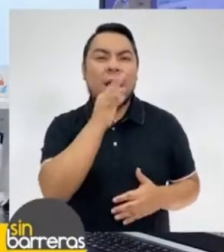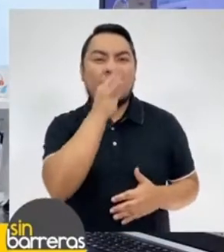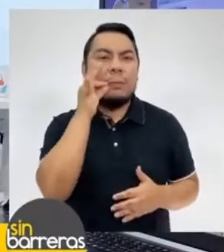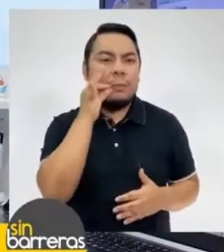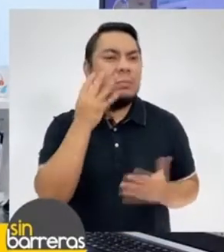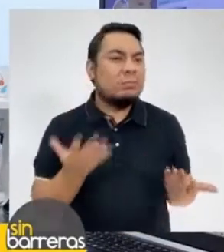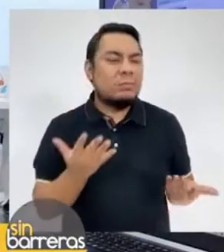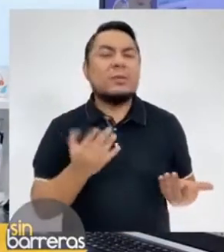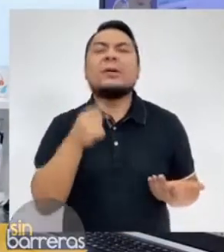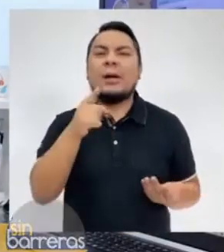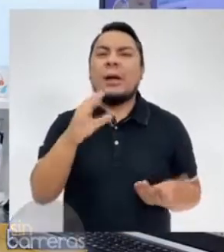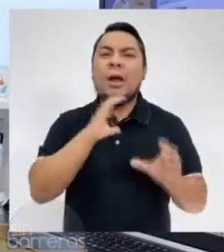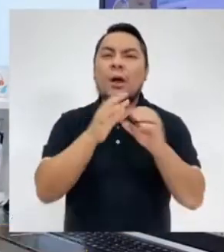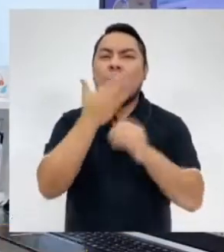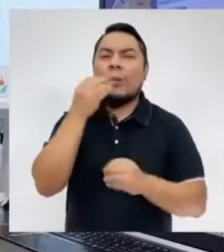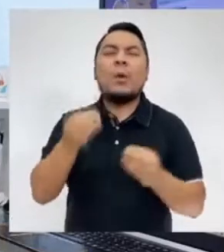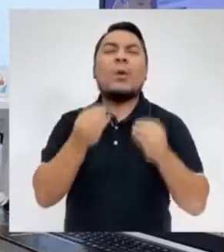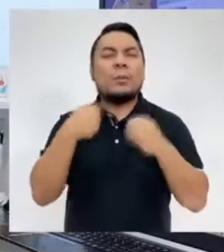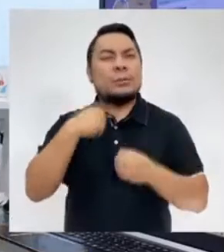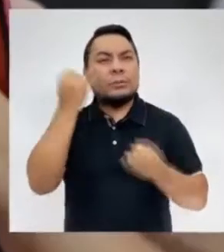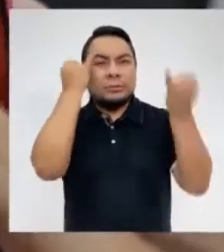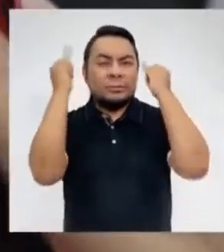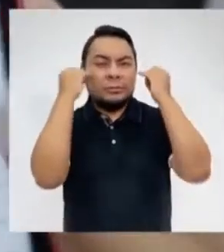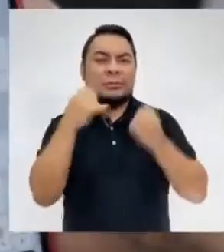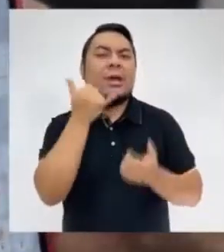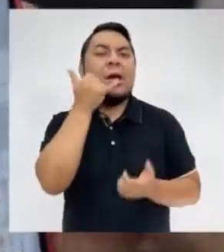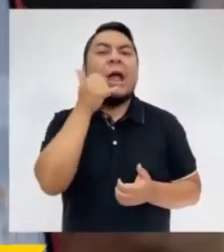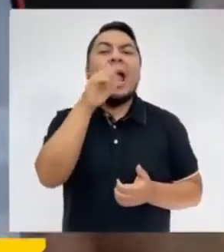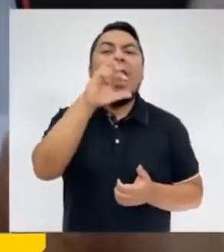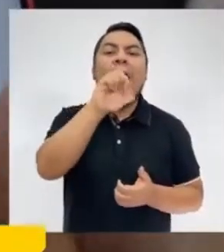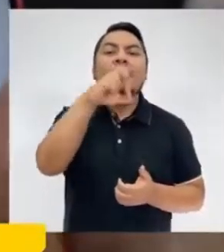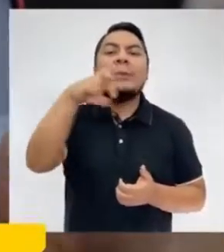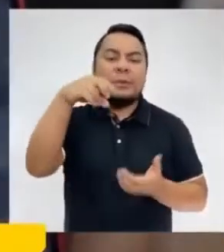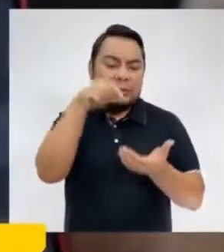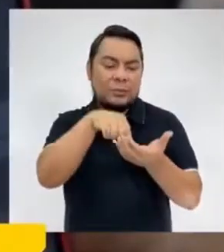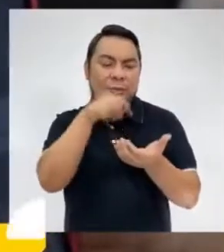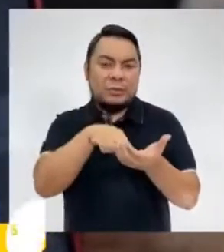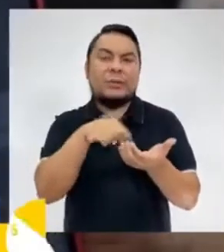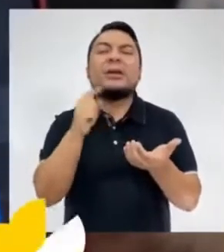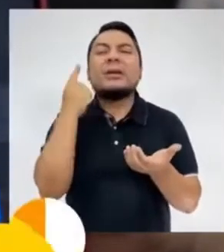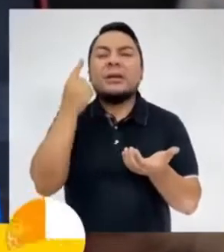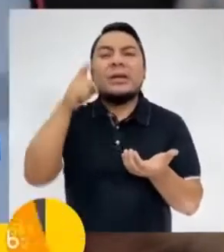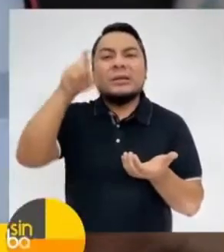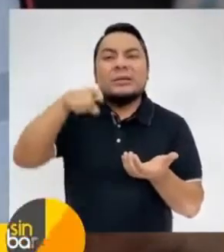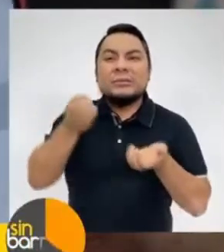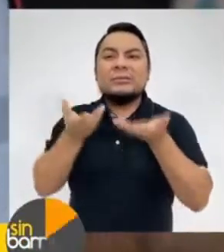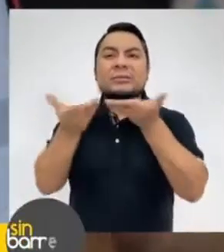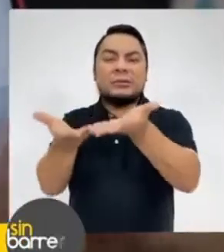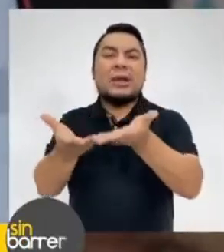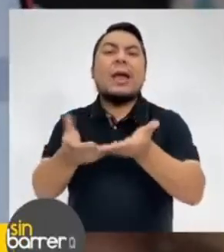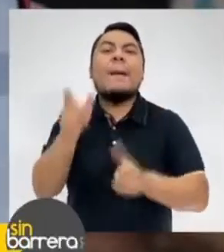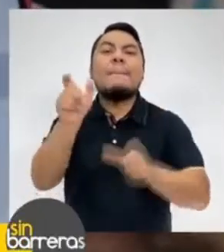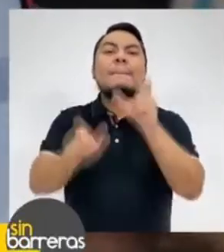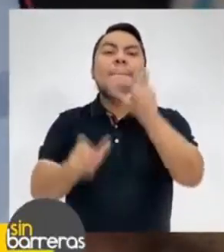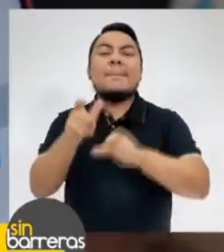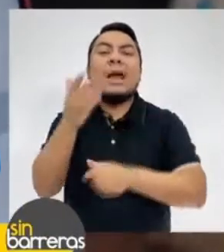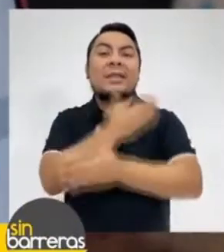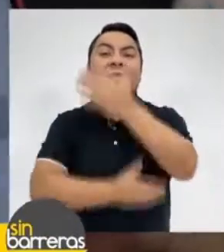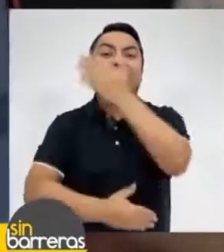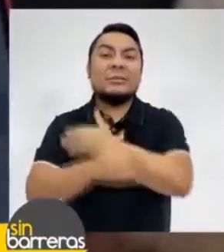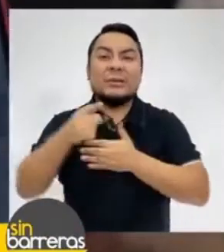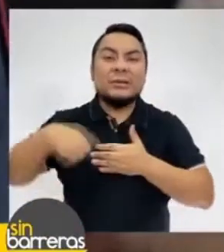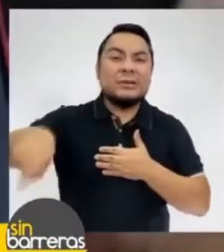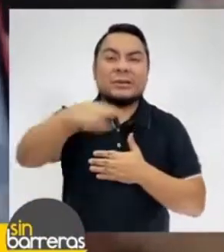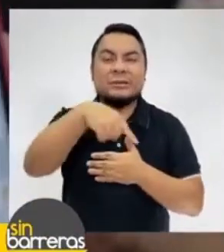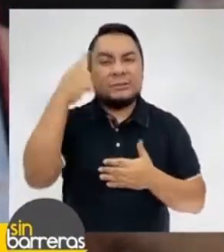habla de poder comunicarse mejor, hemos creado la aplicación Yapaikui que cubre todas las necesidades de comunicación de las personas con estas